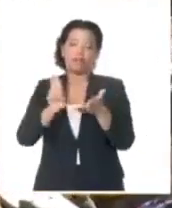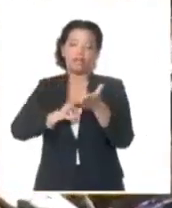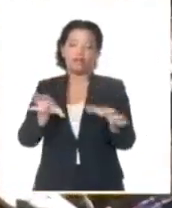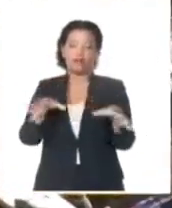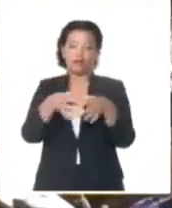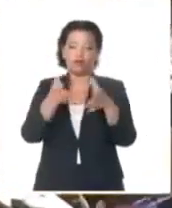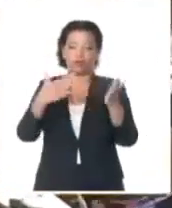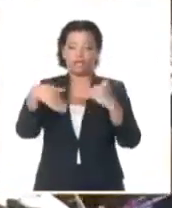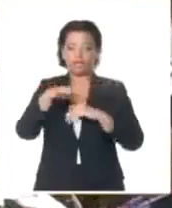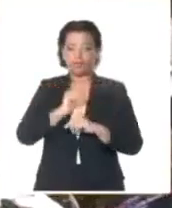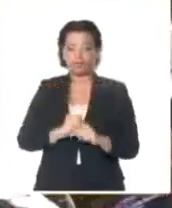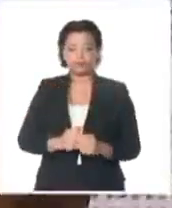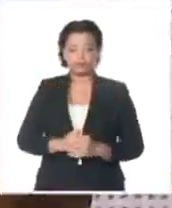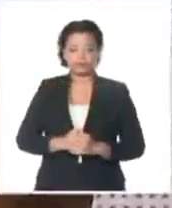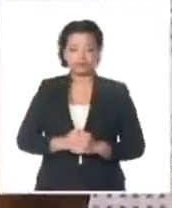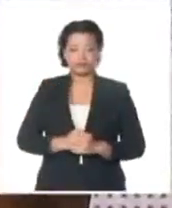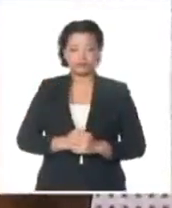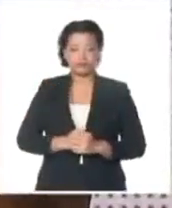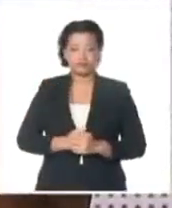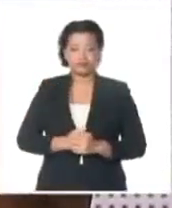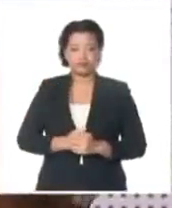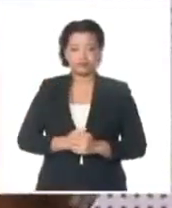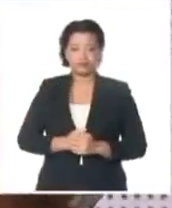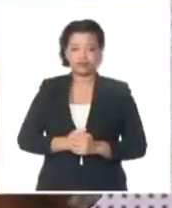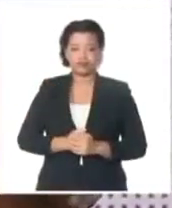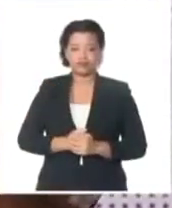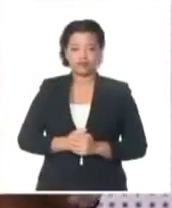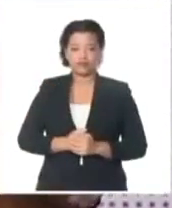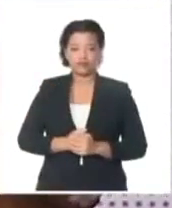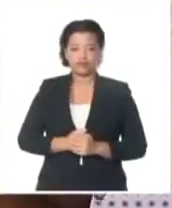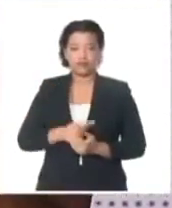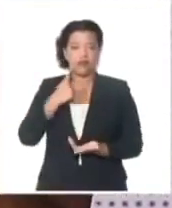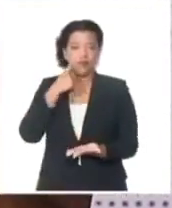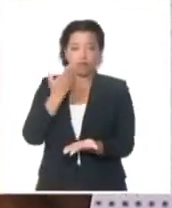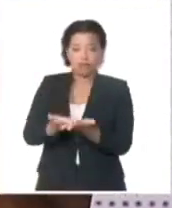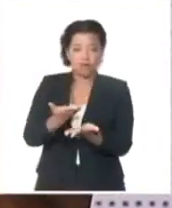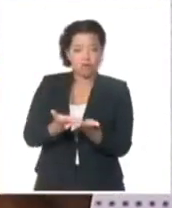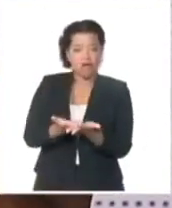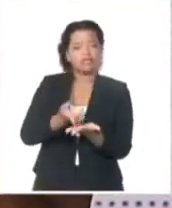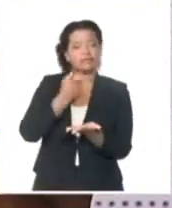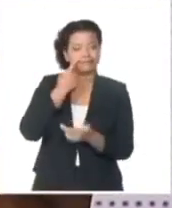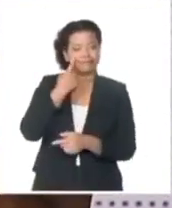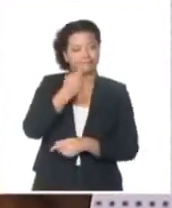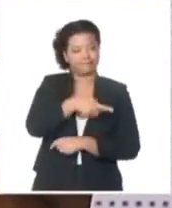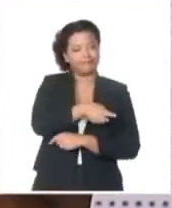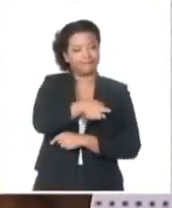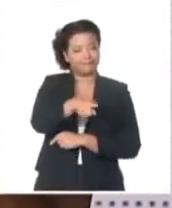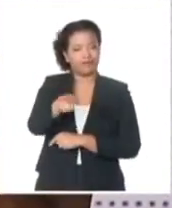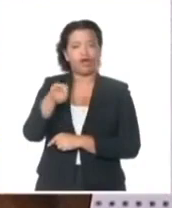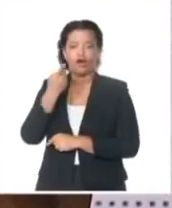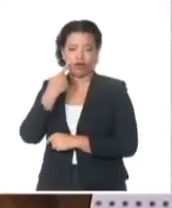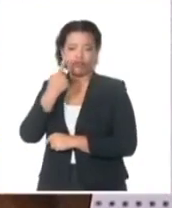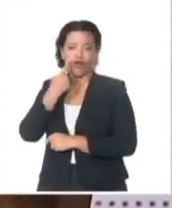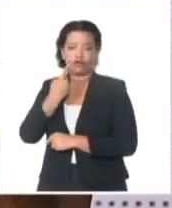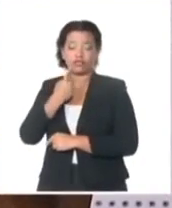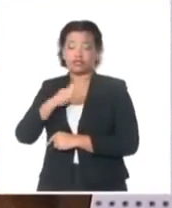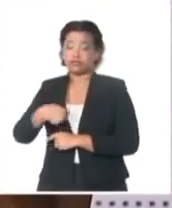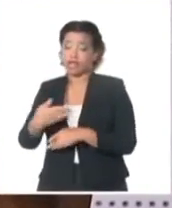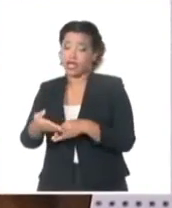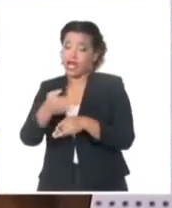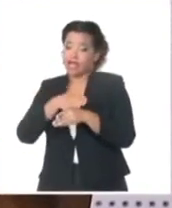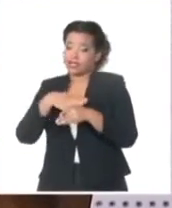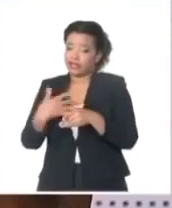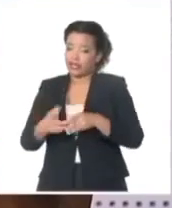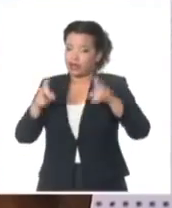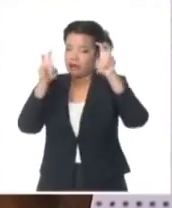Consejo de Ministros. Aunque muchos de los propuestos son conocidos por ustedes, el estudio de las respectivas síntesis